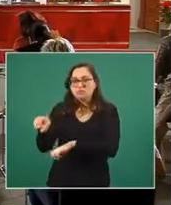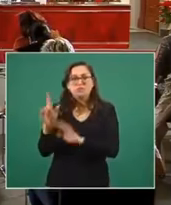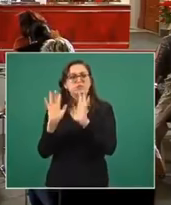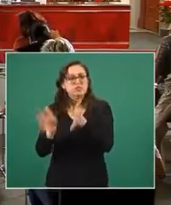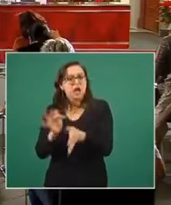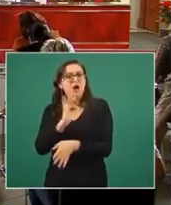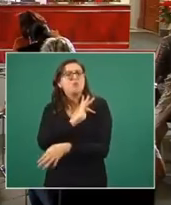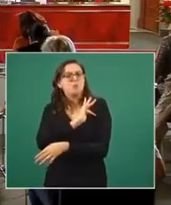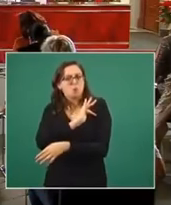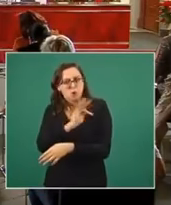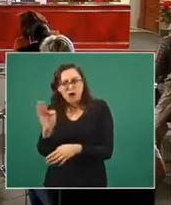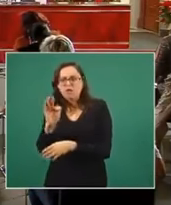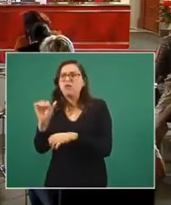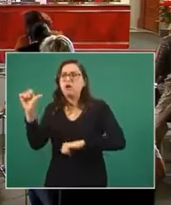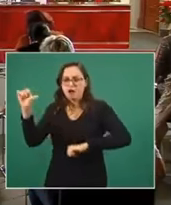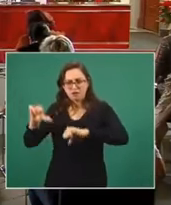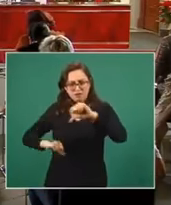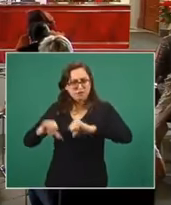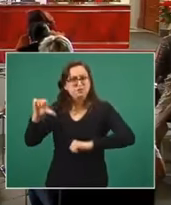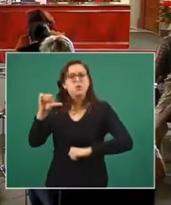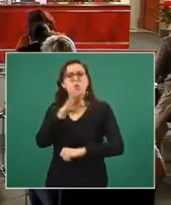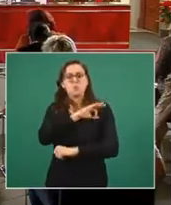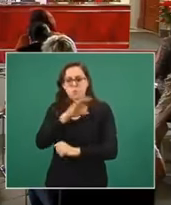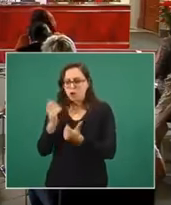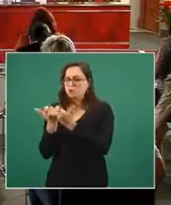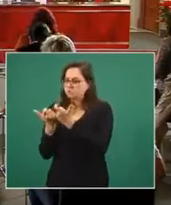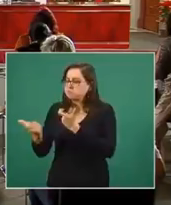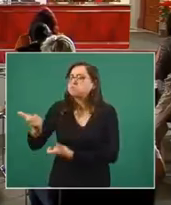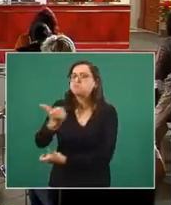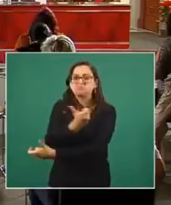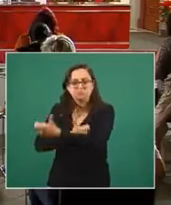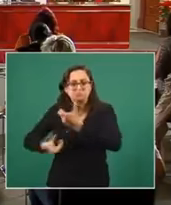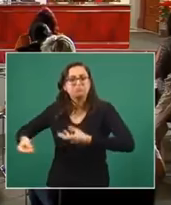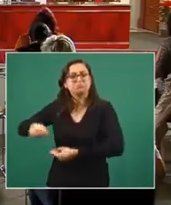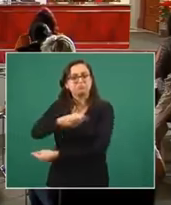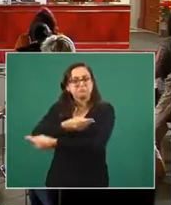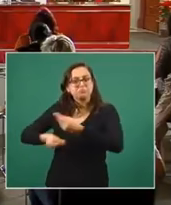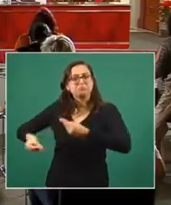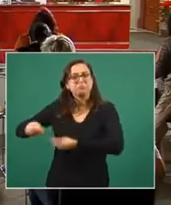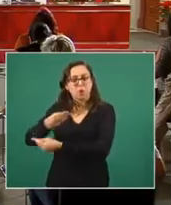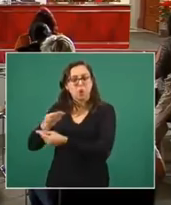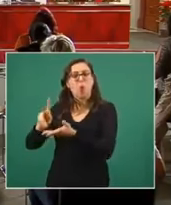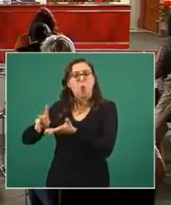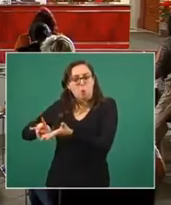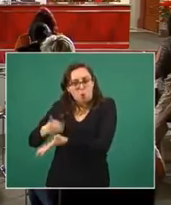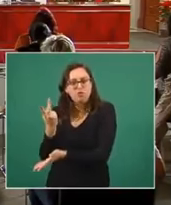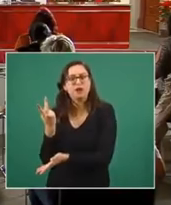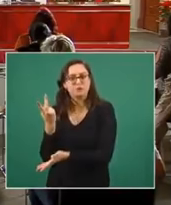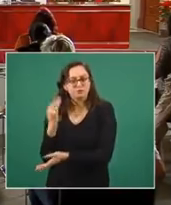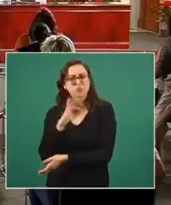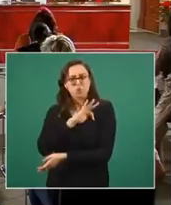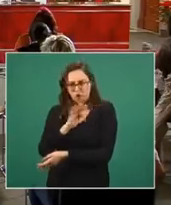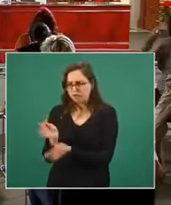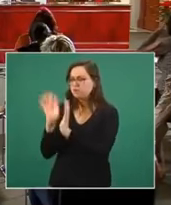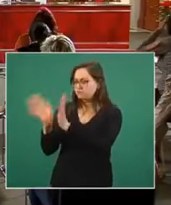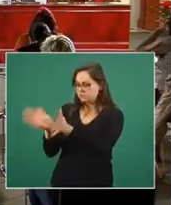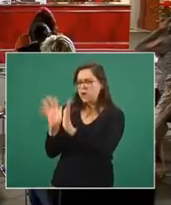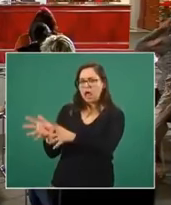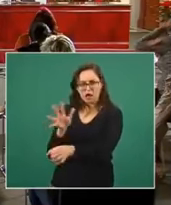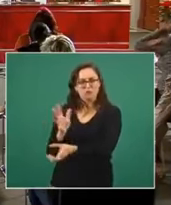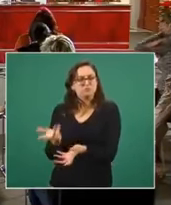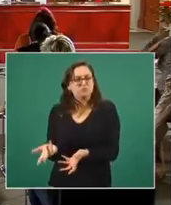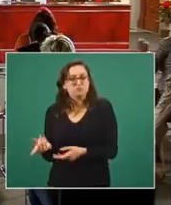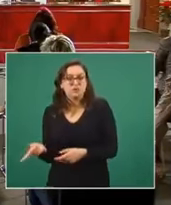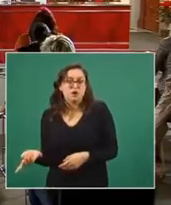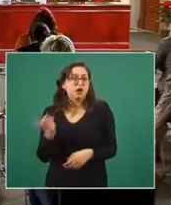que permitan la reactivación económica y social al ritmo de control o de confinamiento que requieren